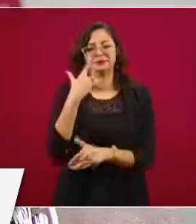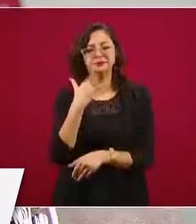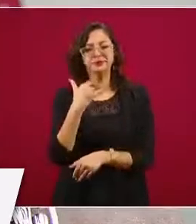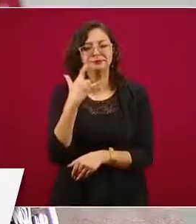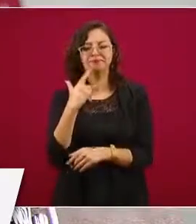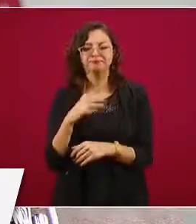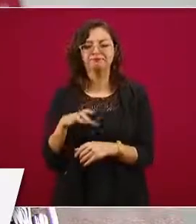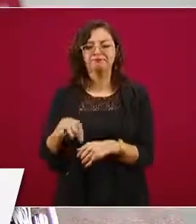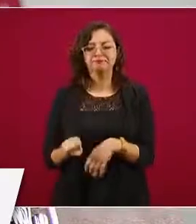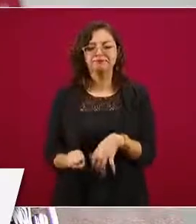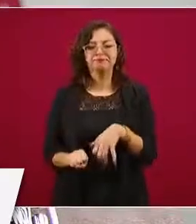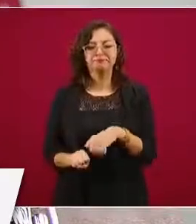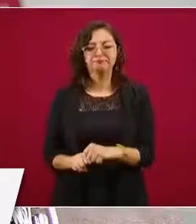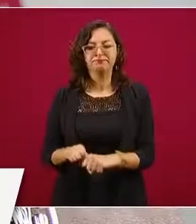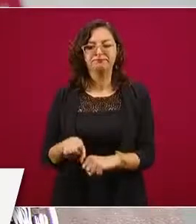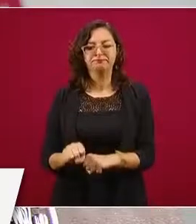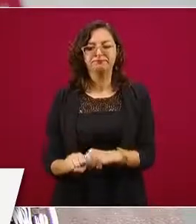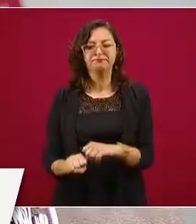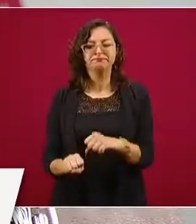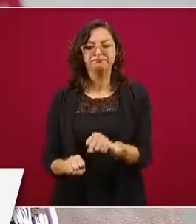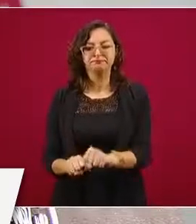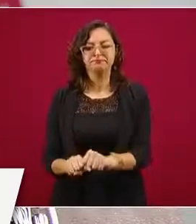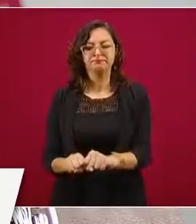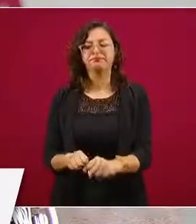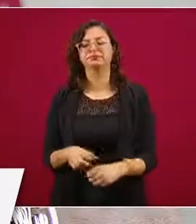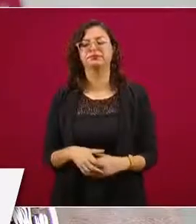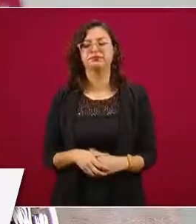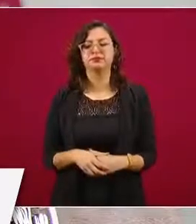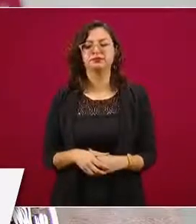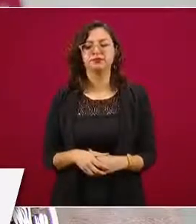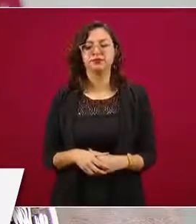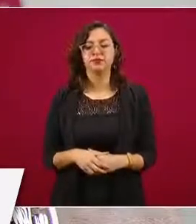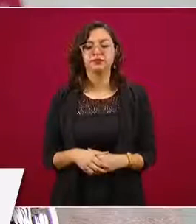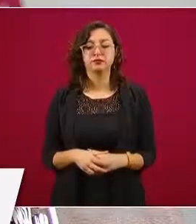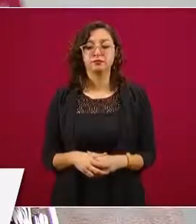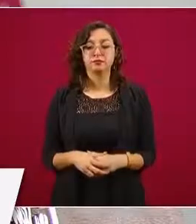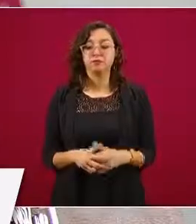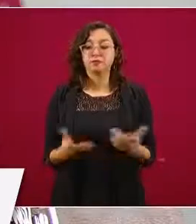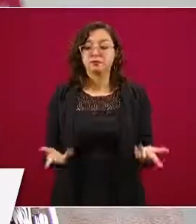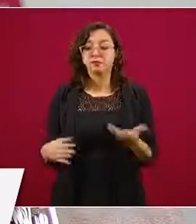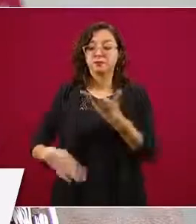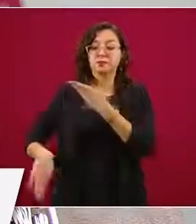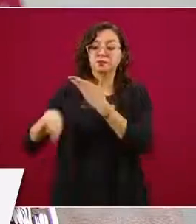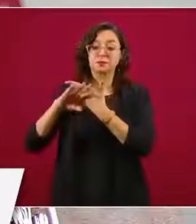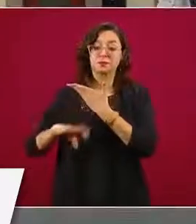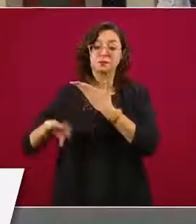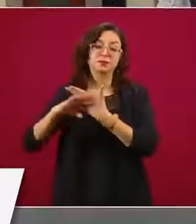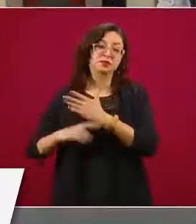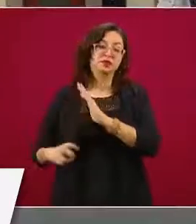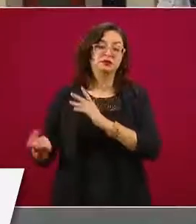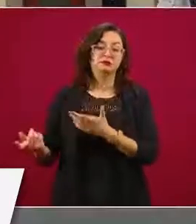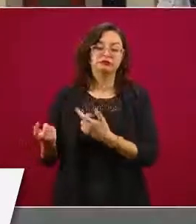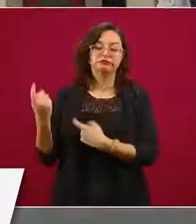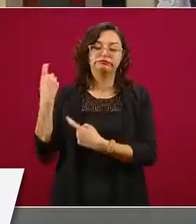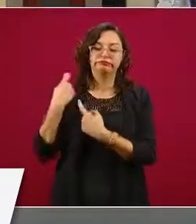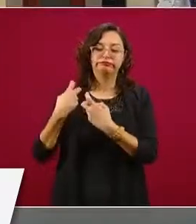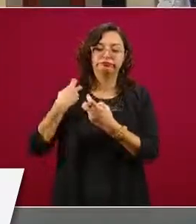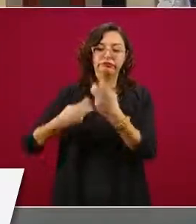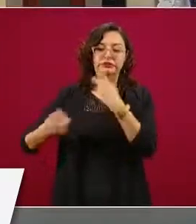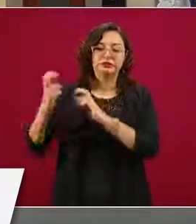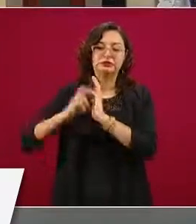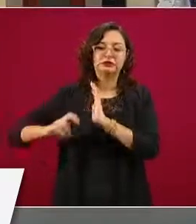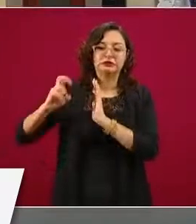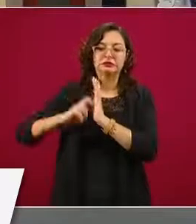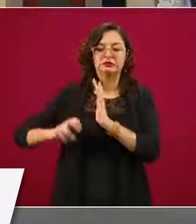mis críticos, nuestros adversarios hablan de que